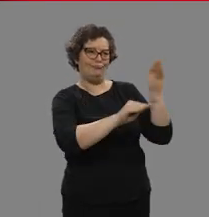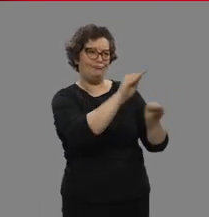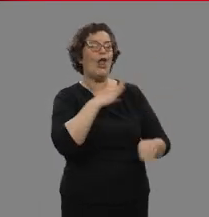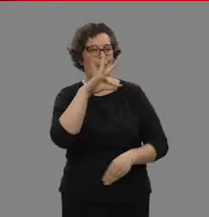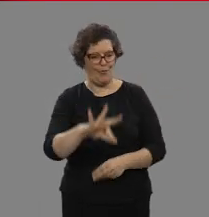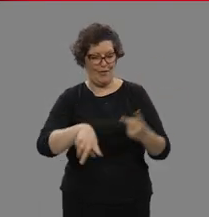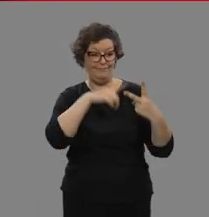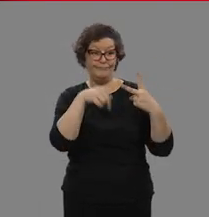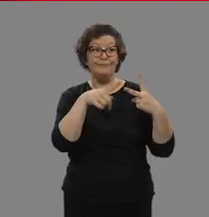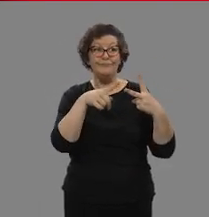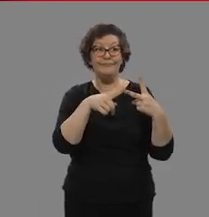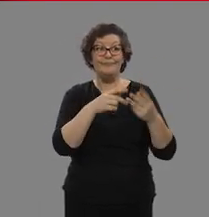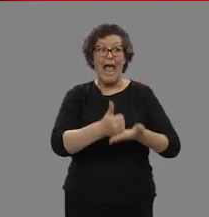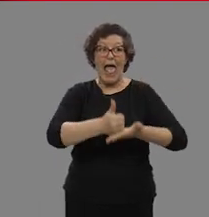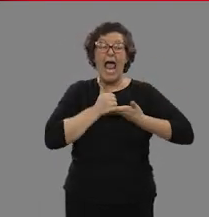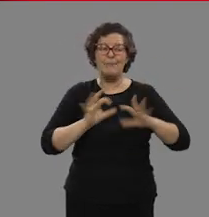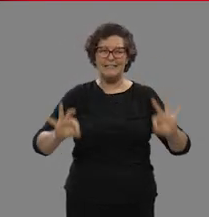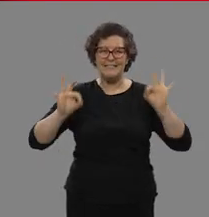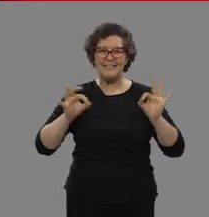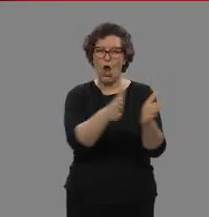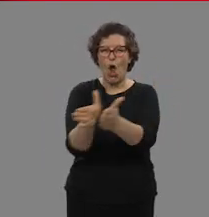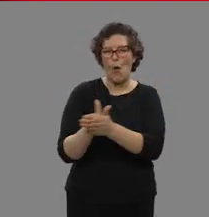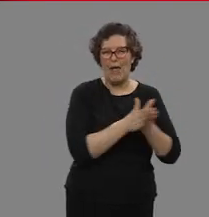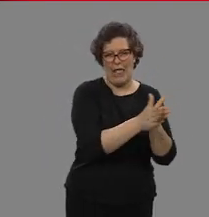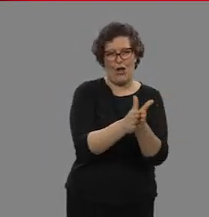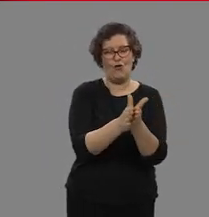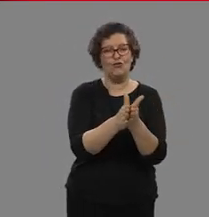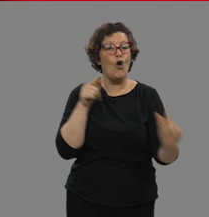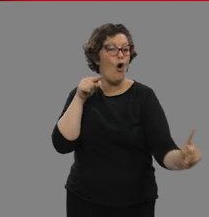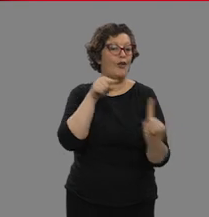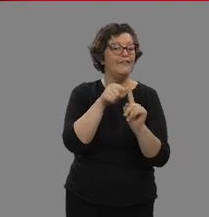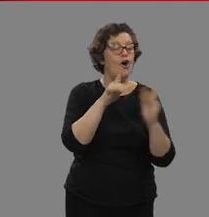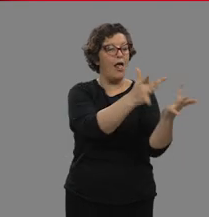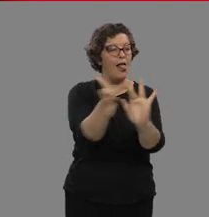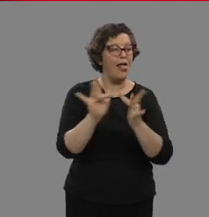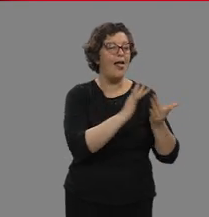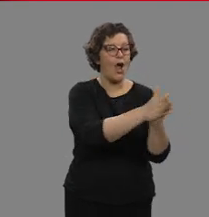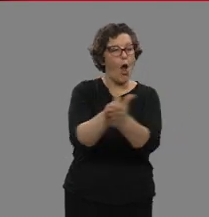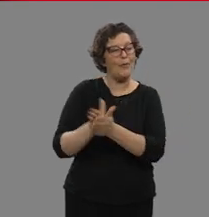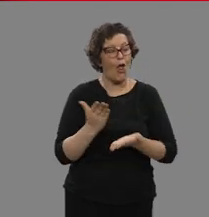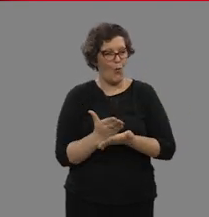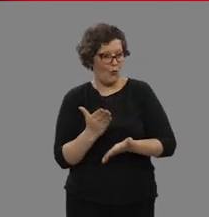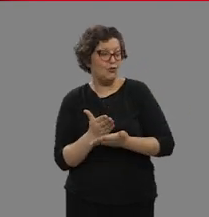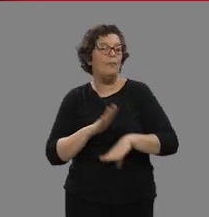Help contacta con tus compañeros donde puedes contactar con tus compañeros de curso y compartir tus